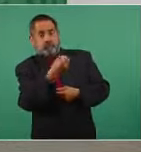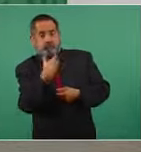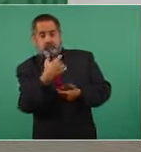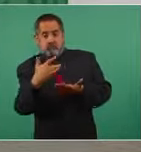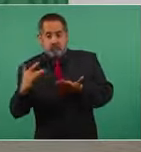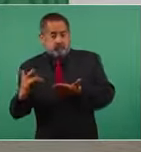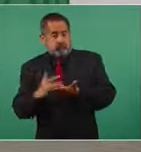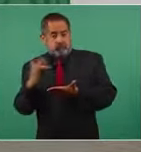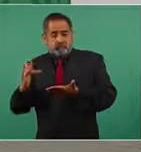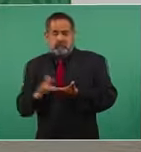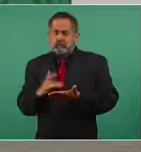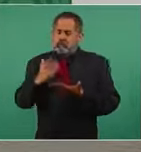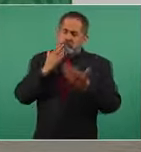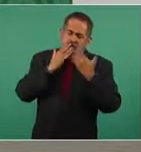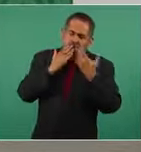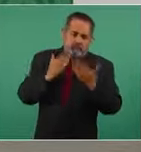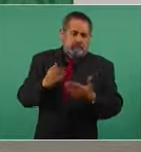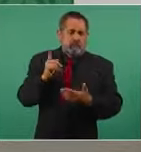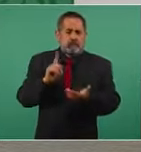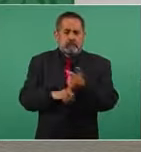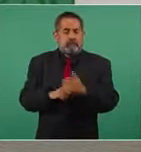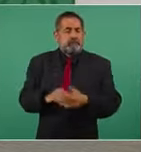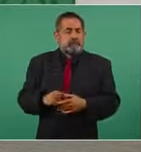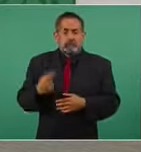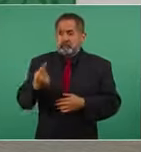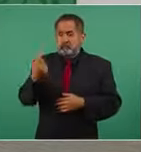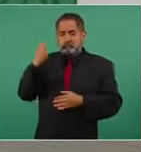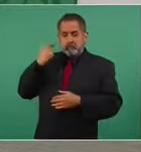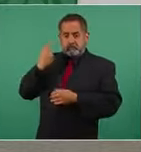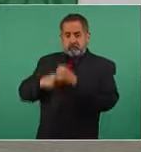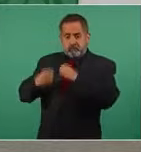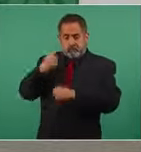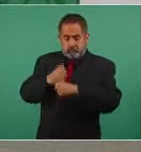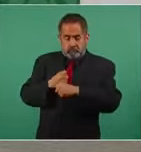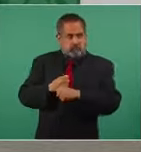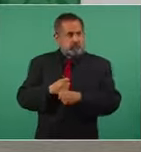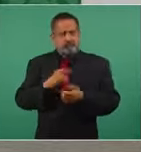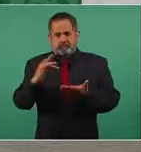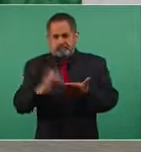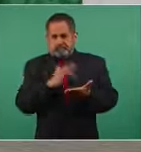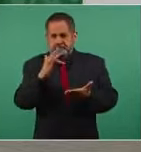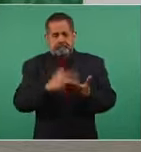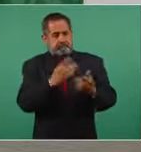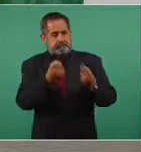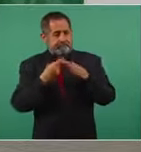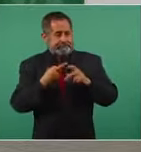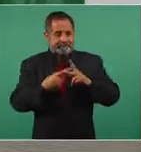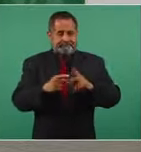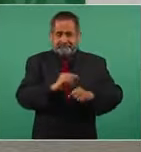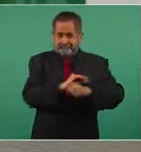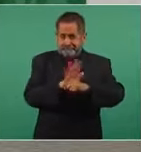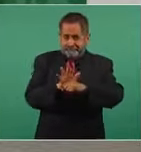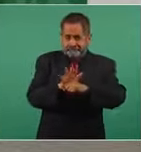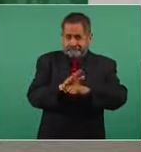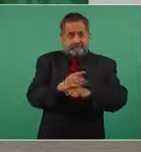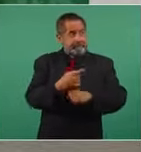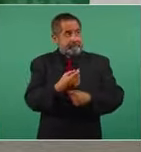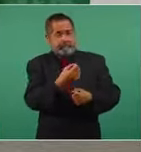desde el año que empezó la pandemia,